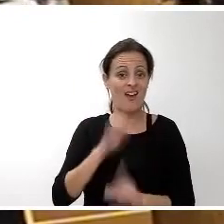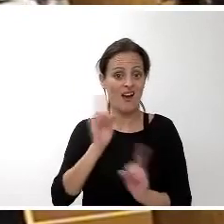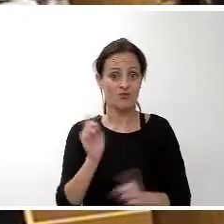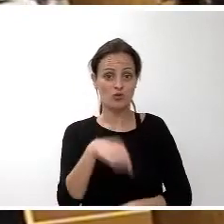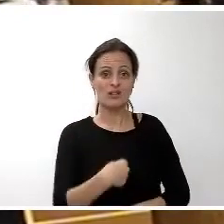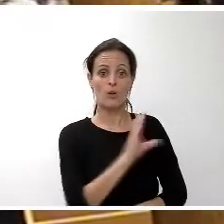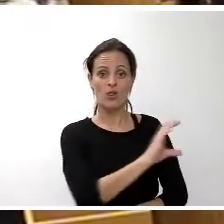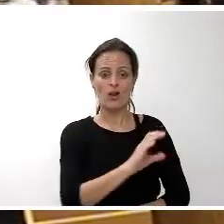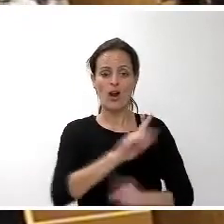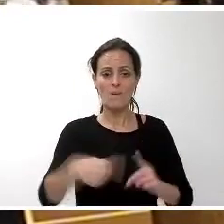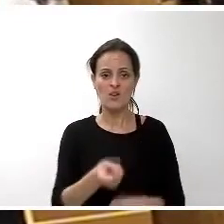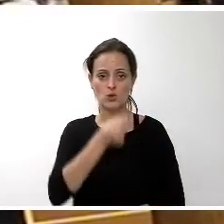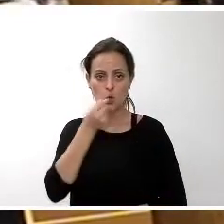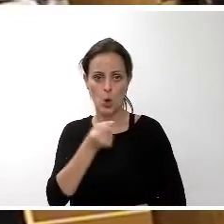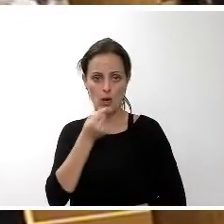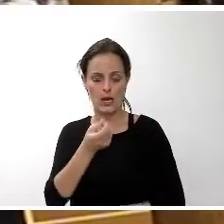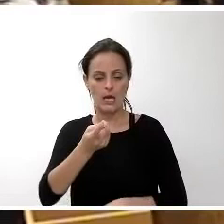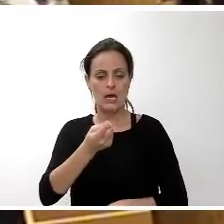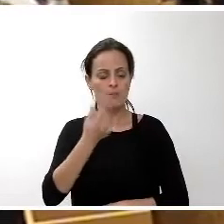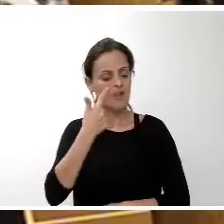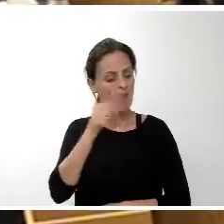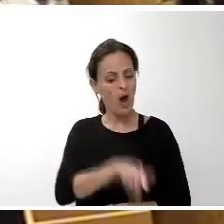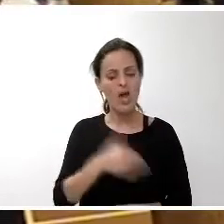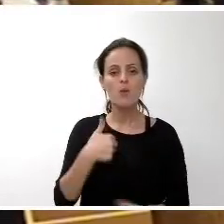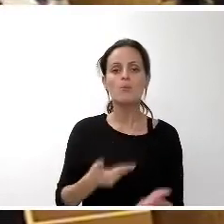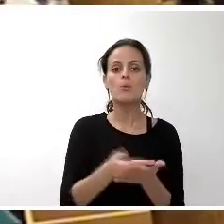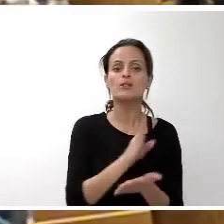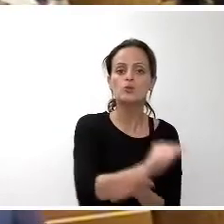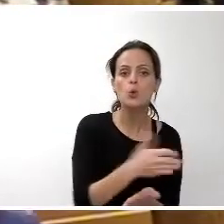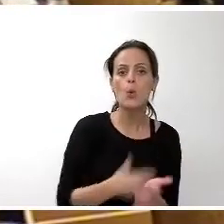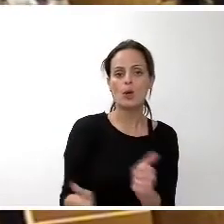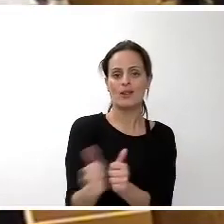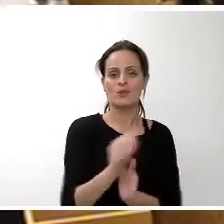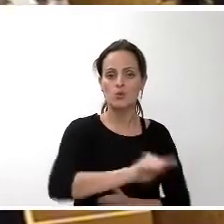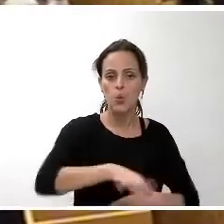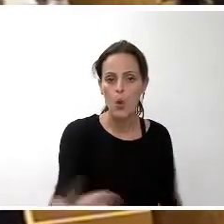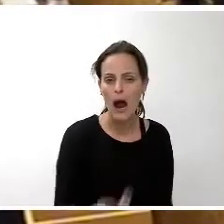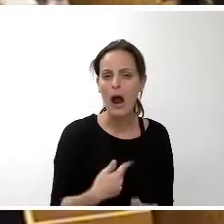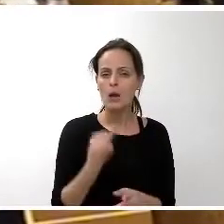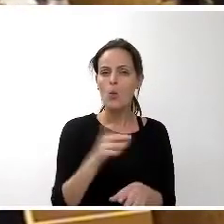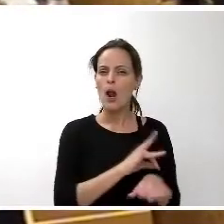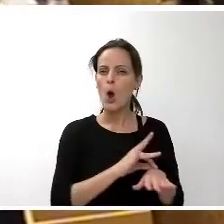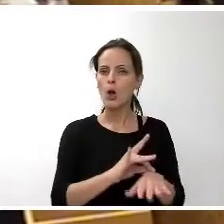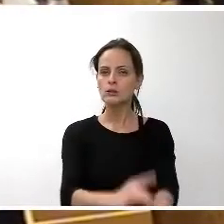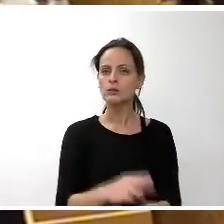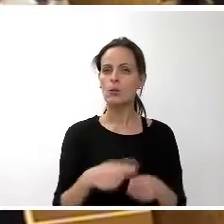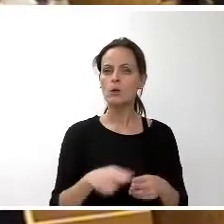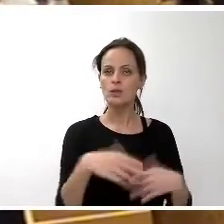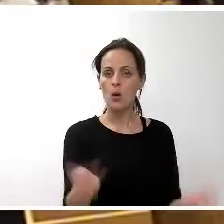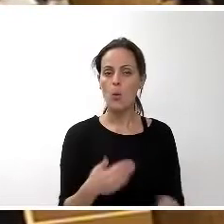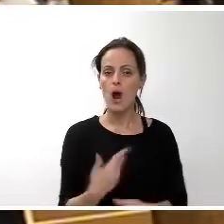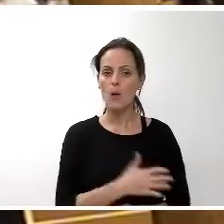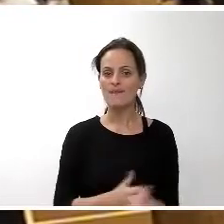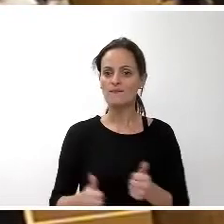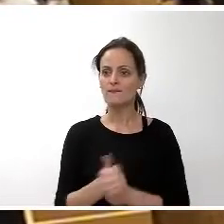y el soe y cuáles son sus propuestas sus prioridades su orientación política ideológica sus preferencias sociales